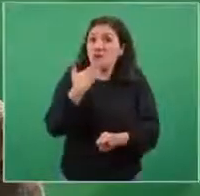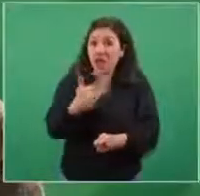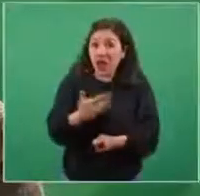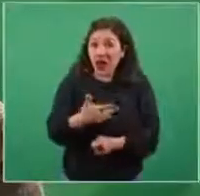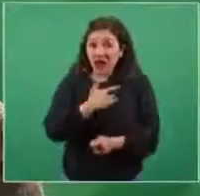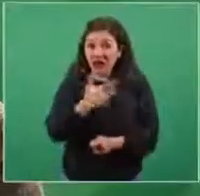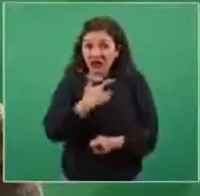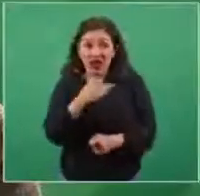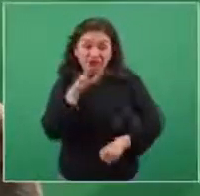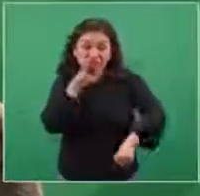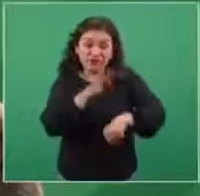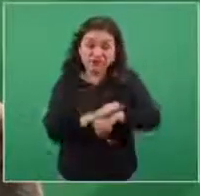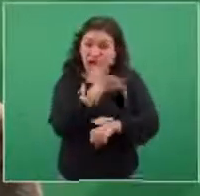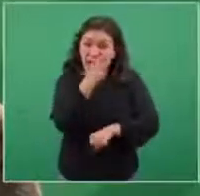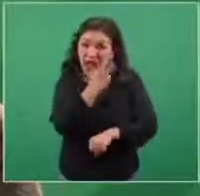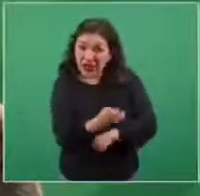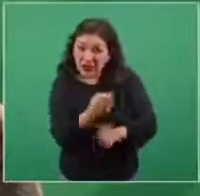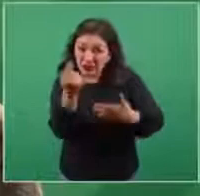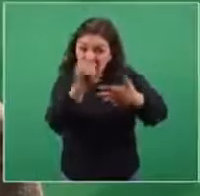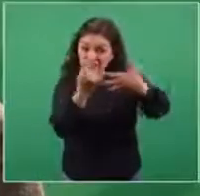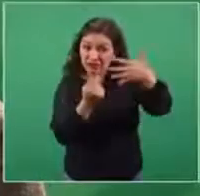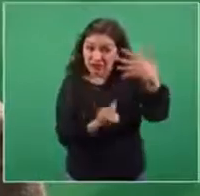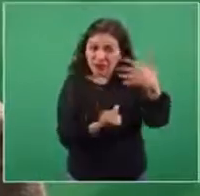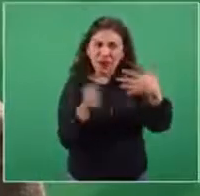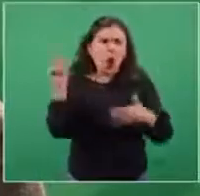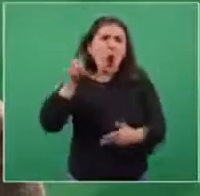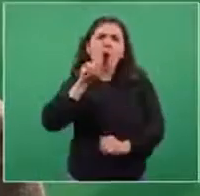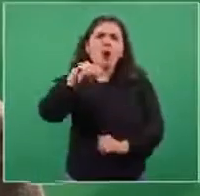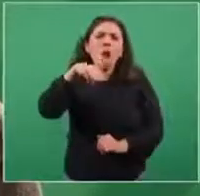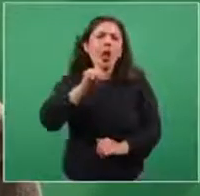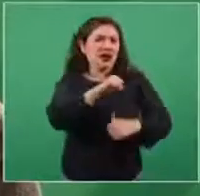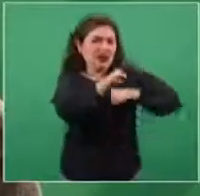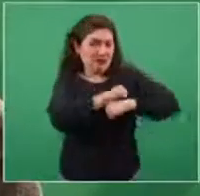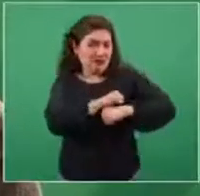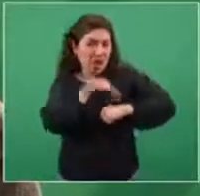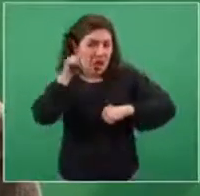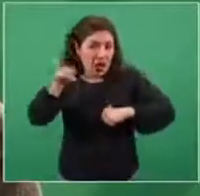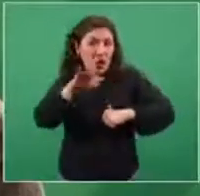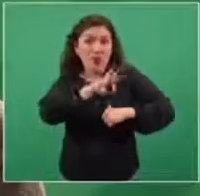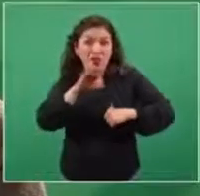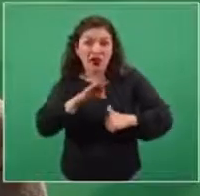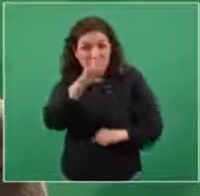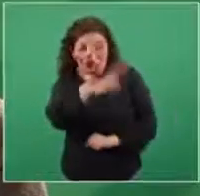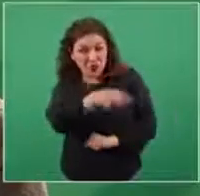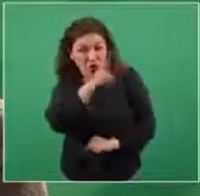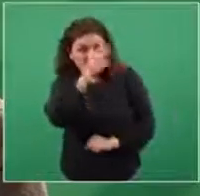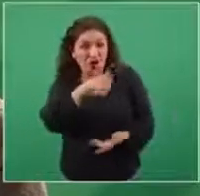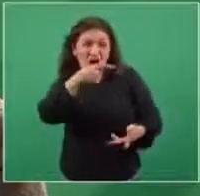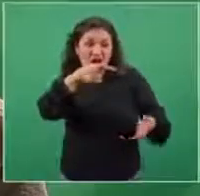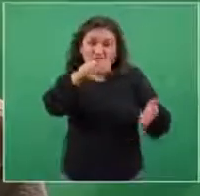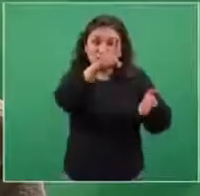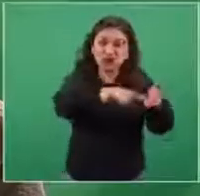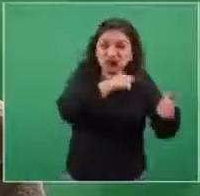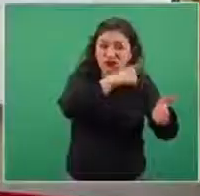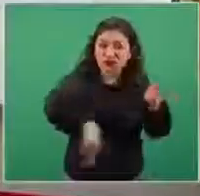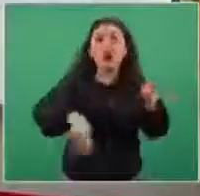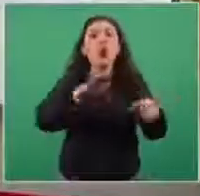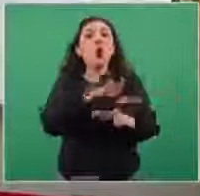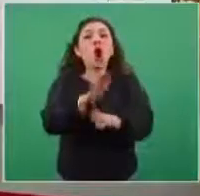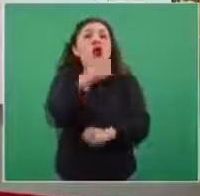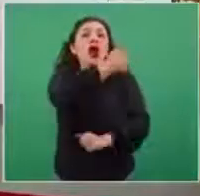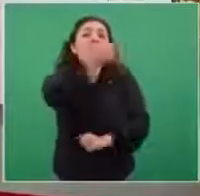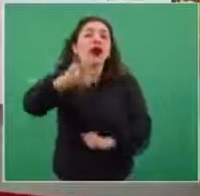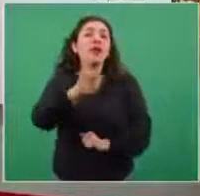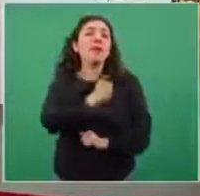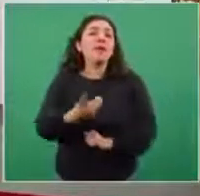medidas. Desde luego no le corresponde a la Organización Mundial de la Salud censurar o criticar las decisiones soberanas que tome